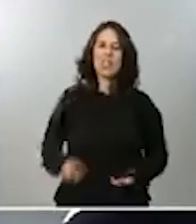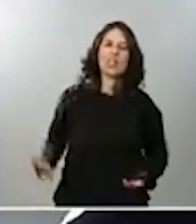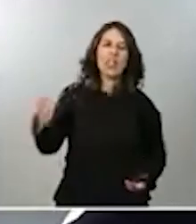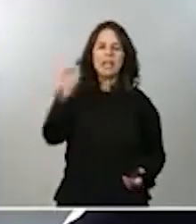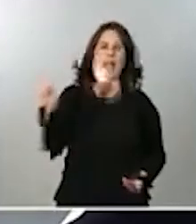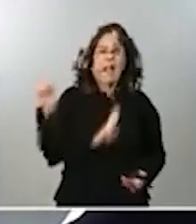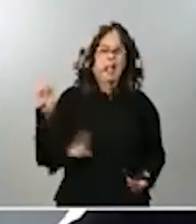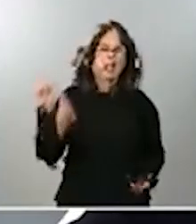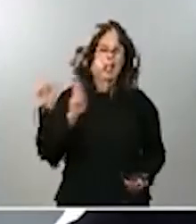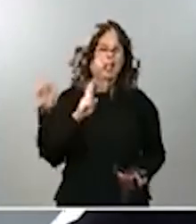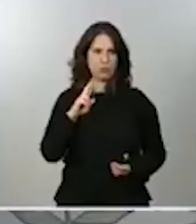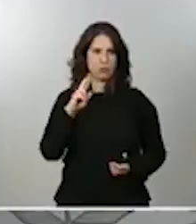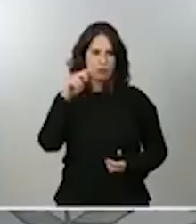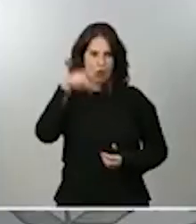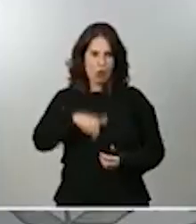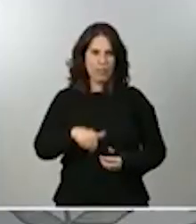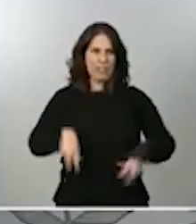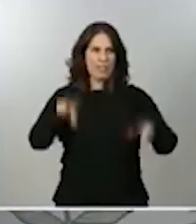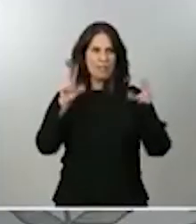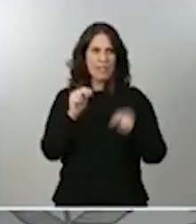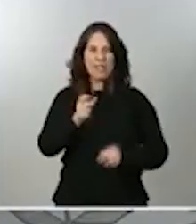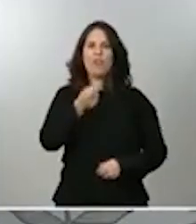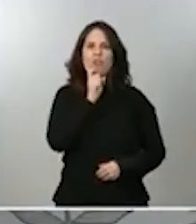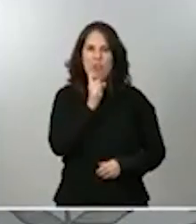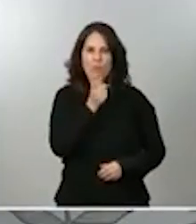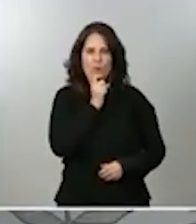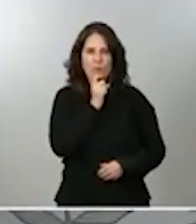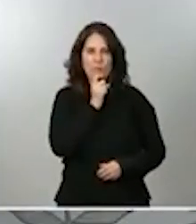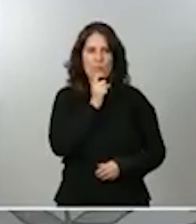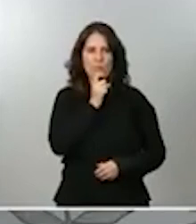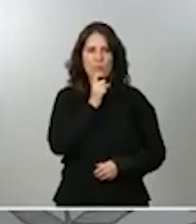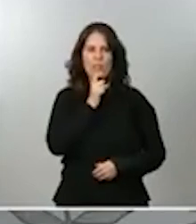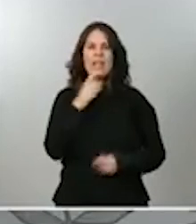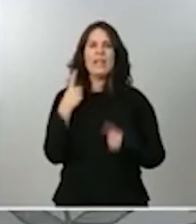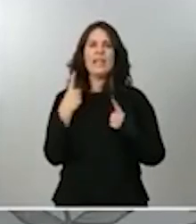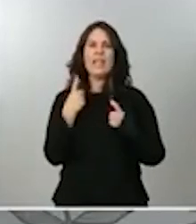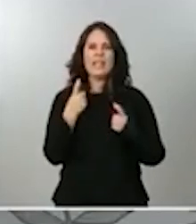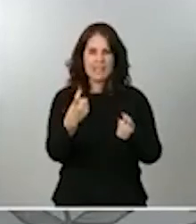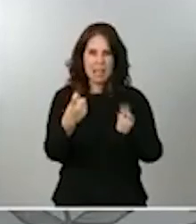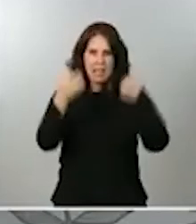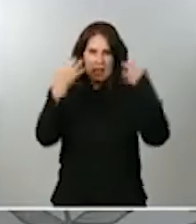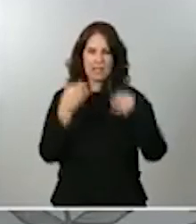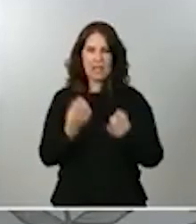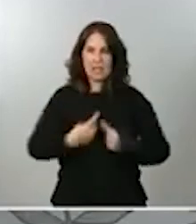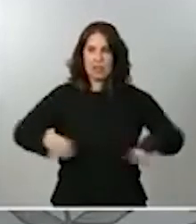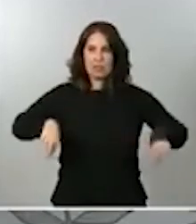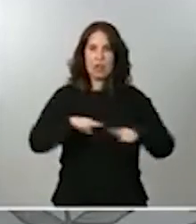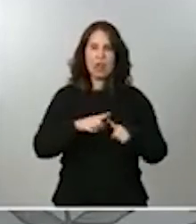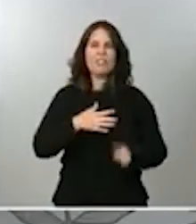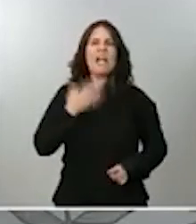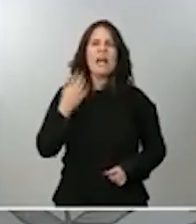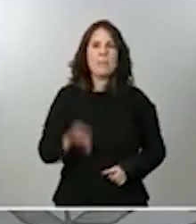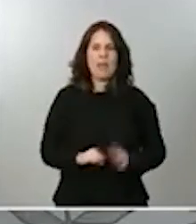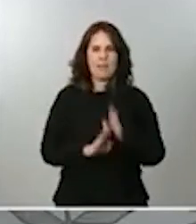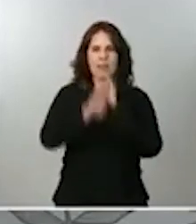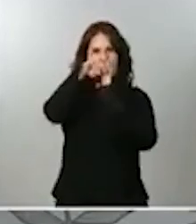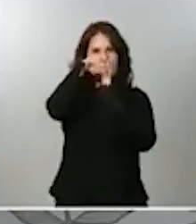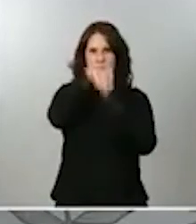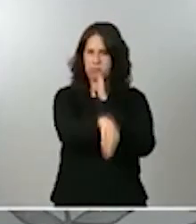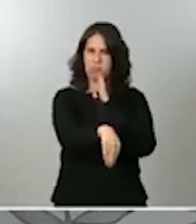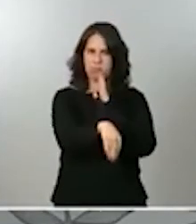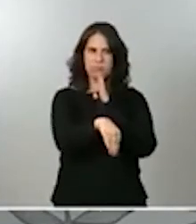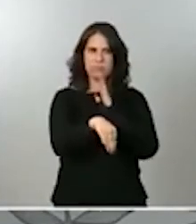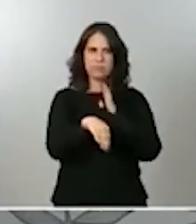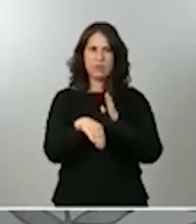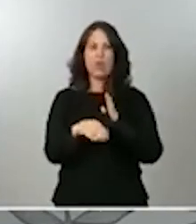esta reunión y esta rueda de prensa la necesidad que entre todos seamos capaces de doblegar la curva siguiendo